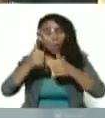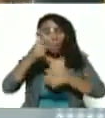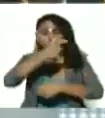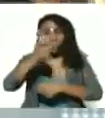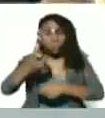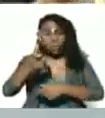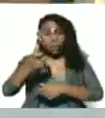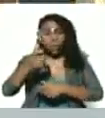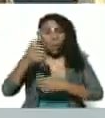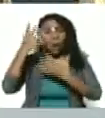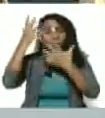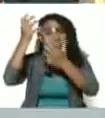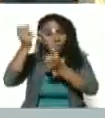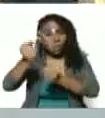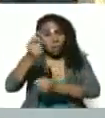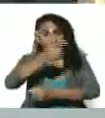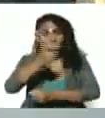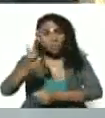Convencer.